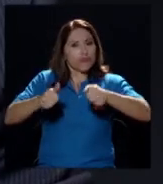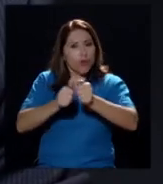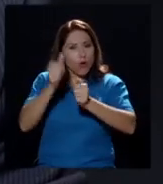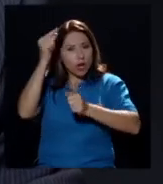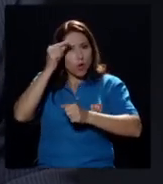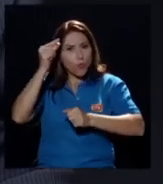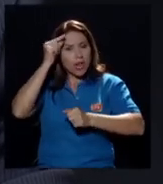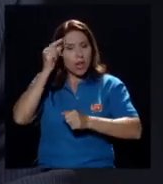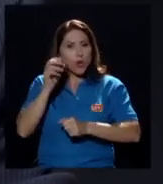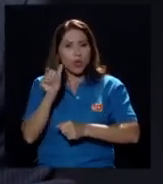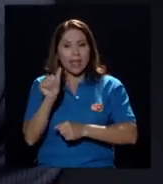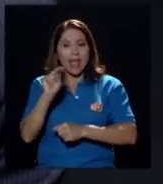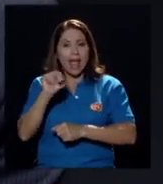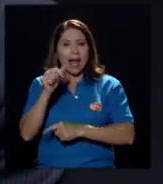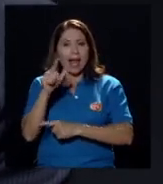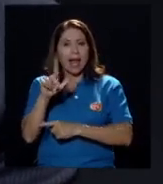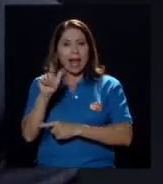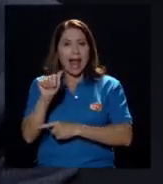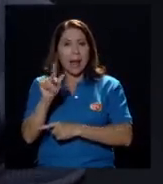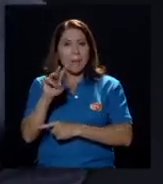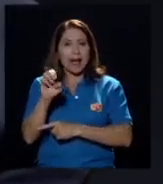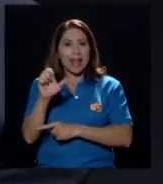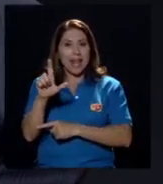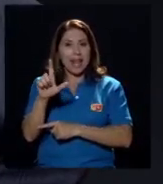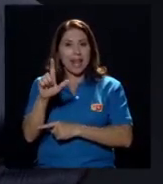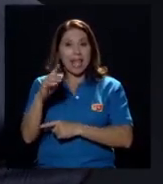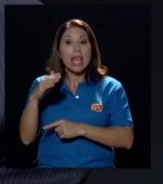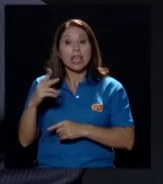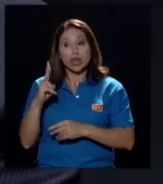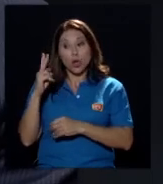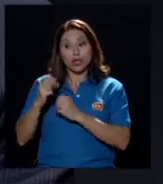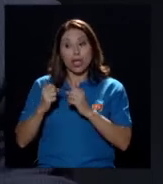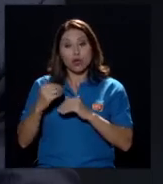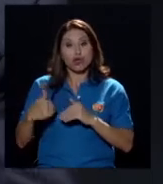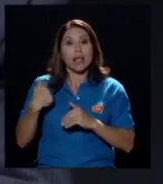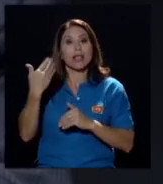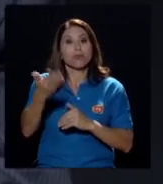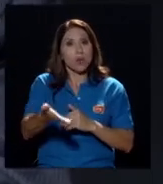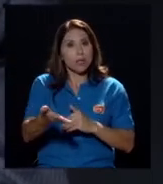de 12 años 70% ese es un altísimo nivel